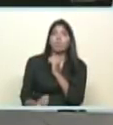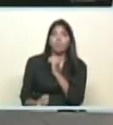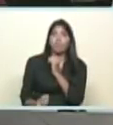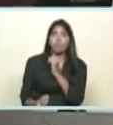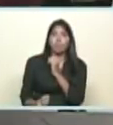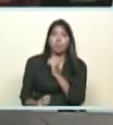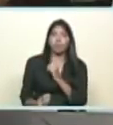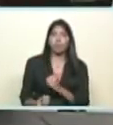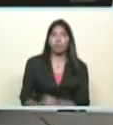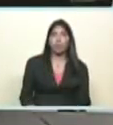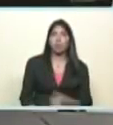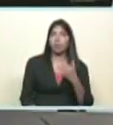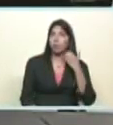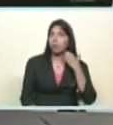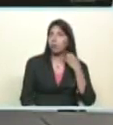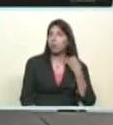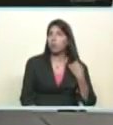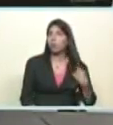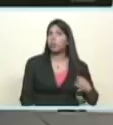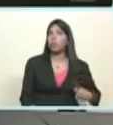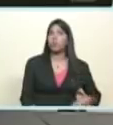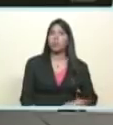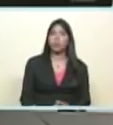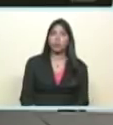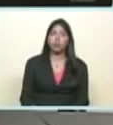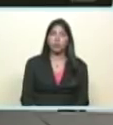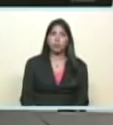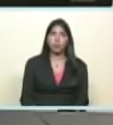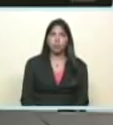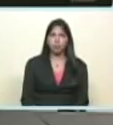así es que le dicen verdad Ernesto